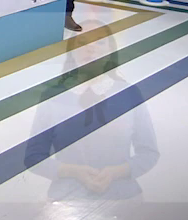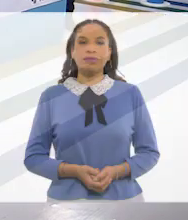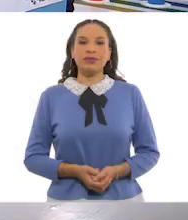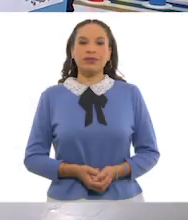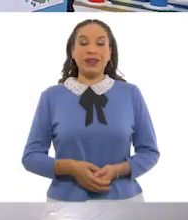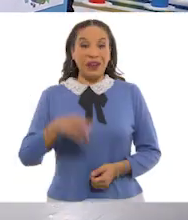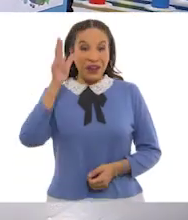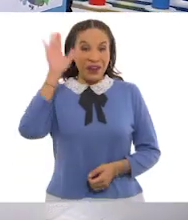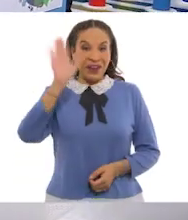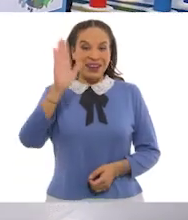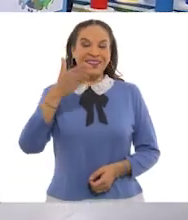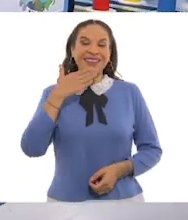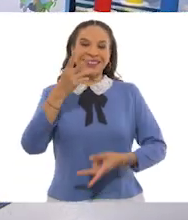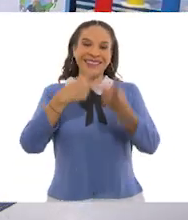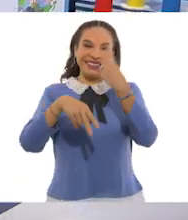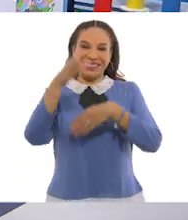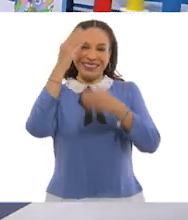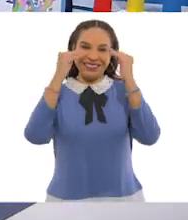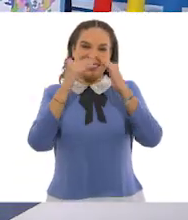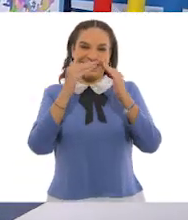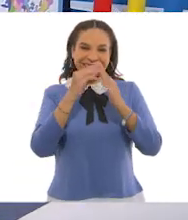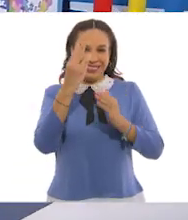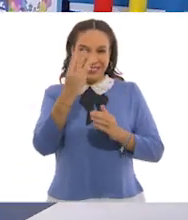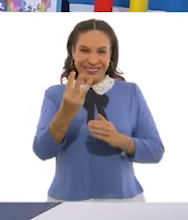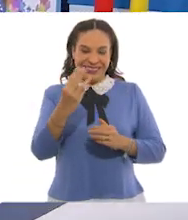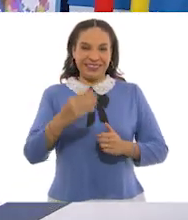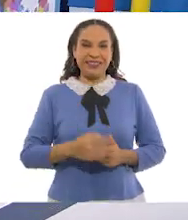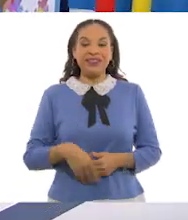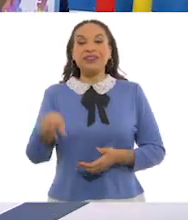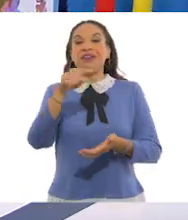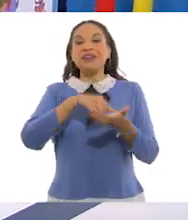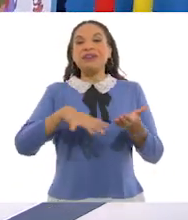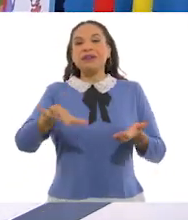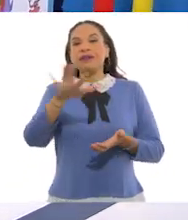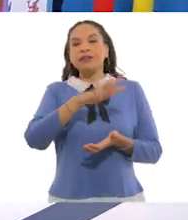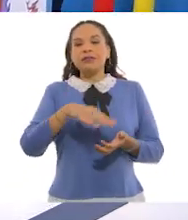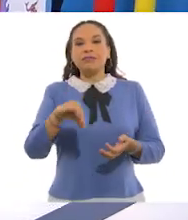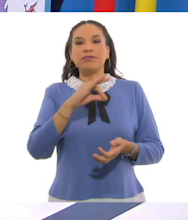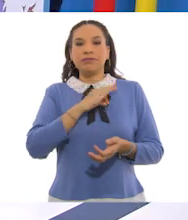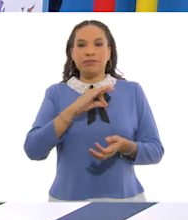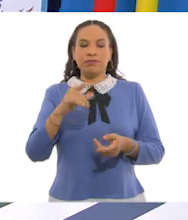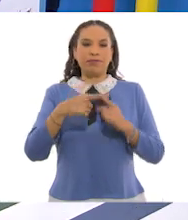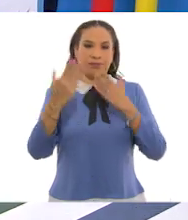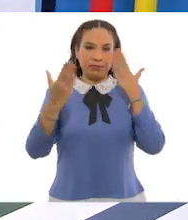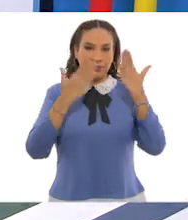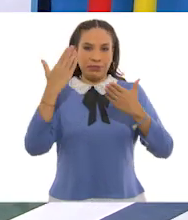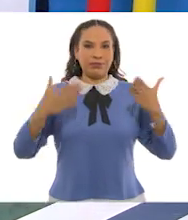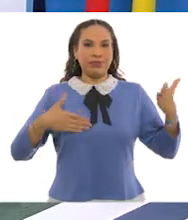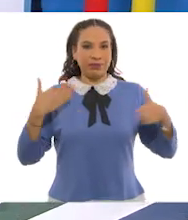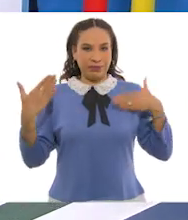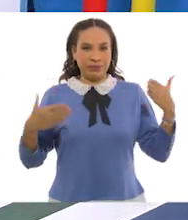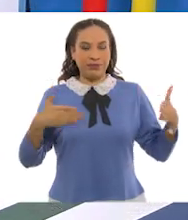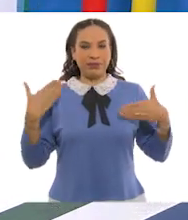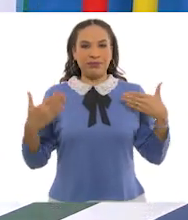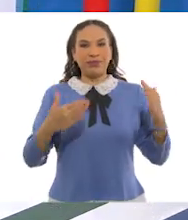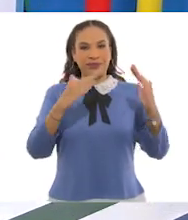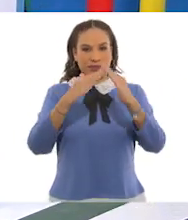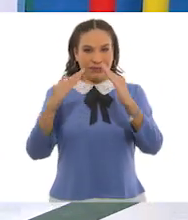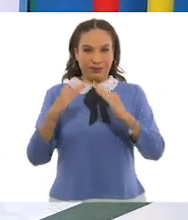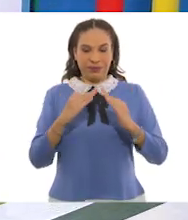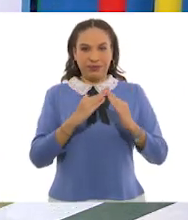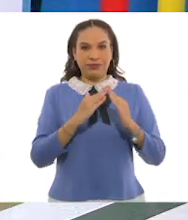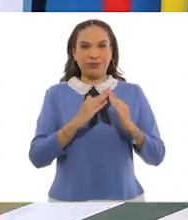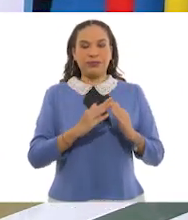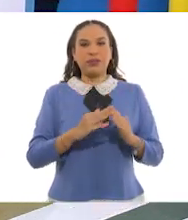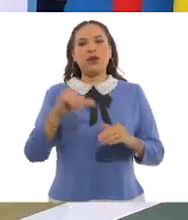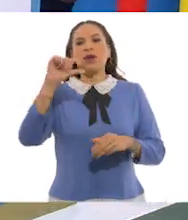Hola, les damos la bienvenida a Aprenden Casa 3, un espacio en el que vamos a poder estudiar y divertirnos desde nuestros hogares.